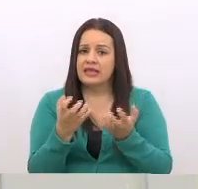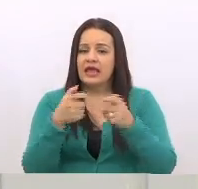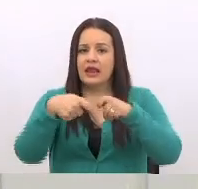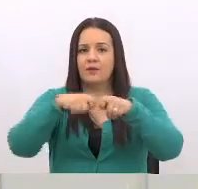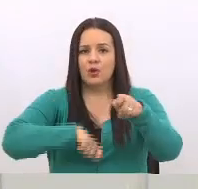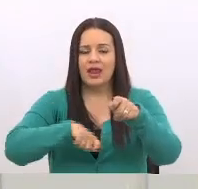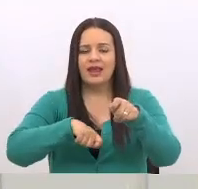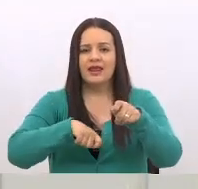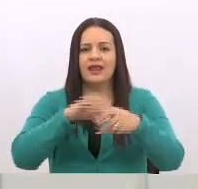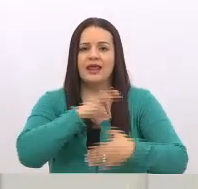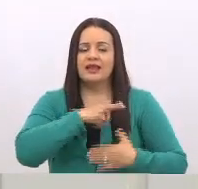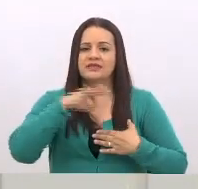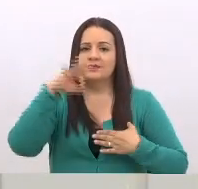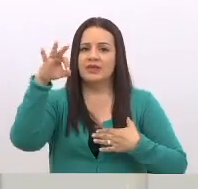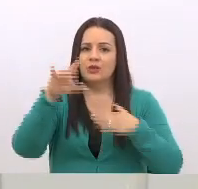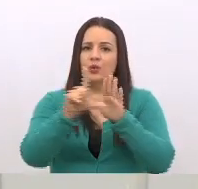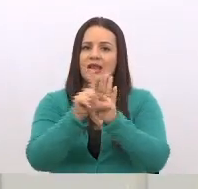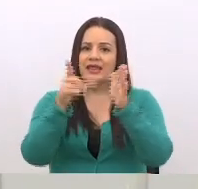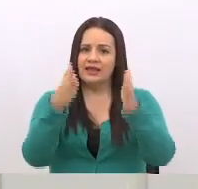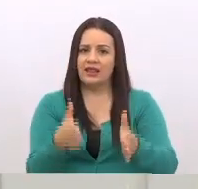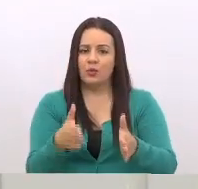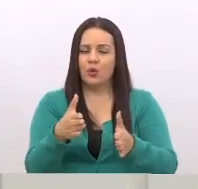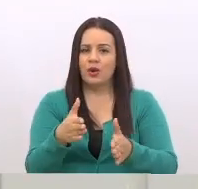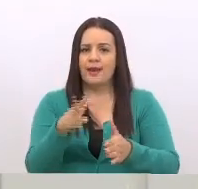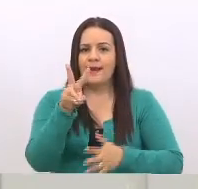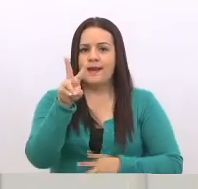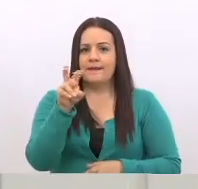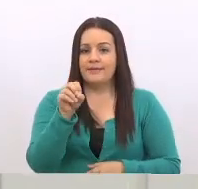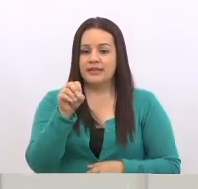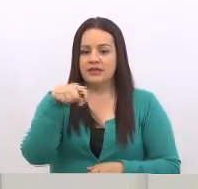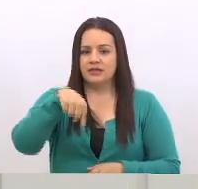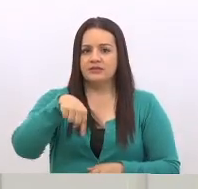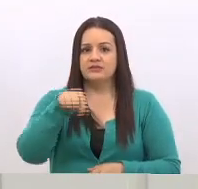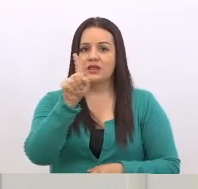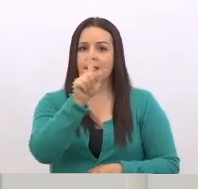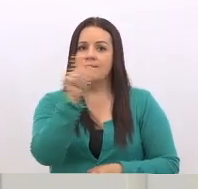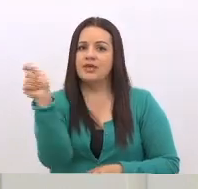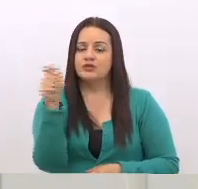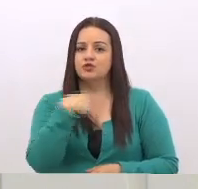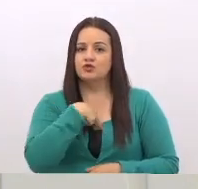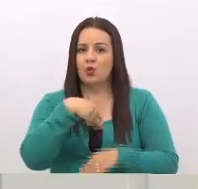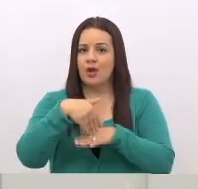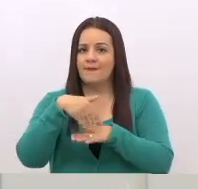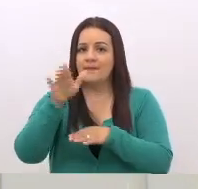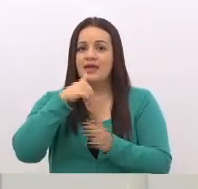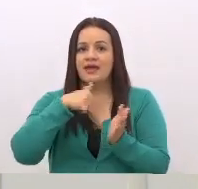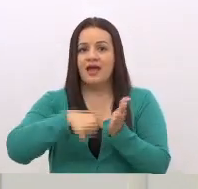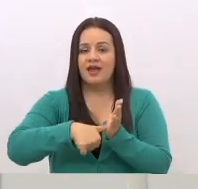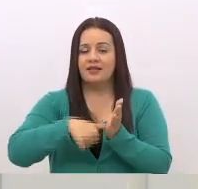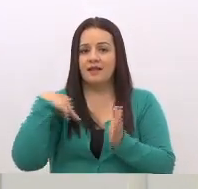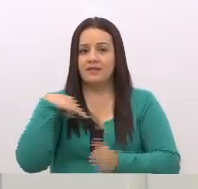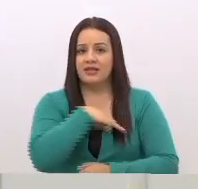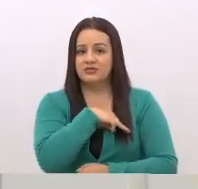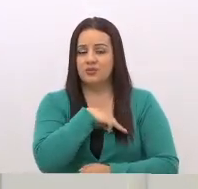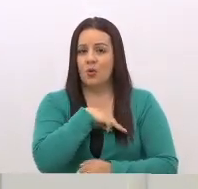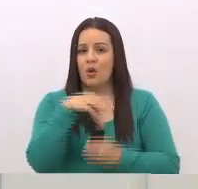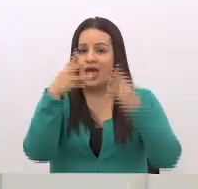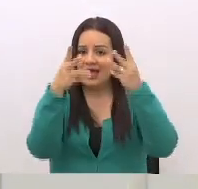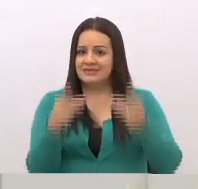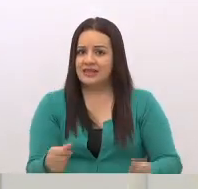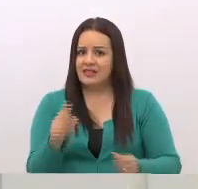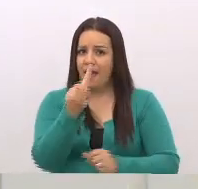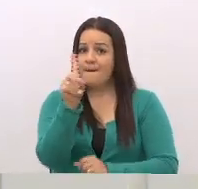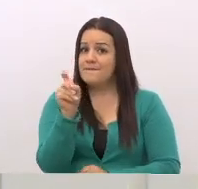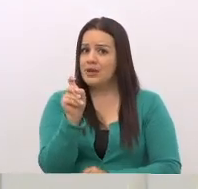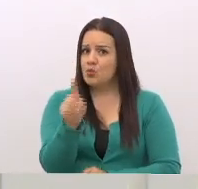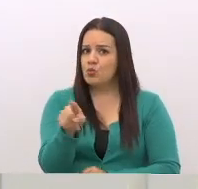espíritu del legislador. El 20 de este mes le he dirigido una carta al Ministro de Hacienda preguntándole